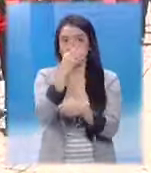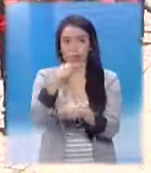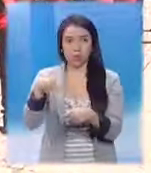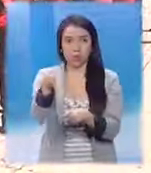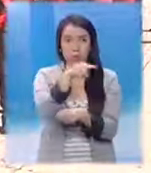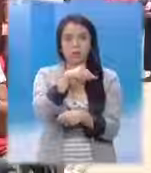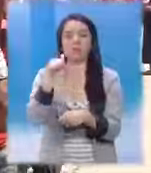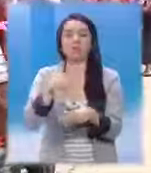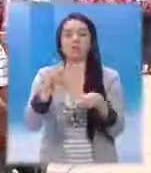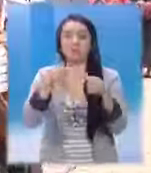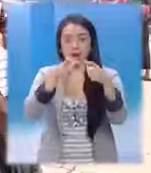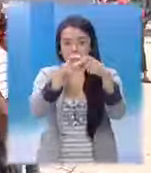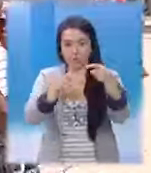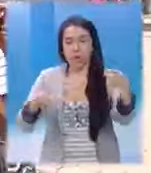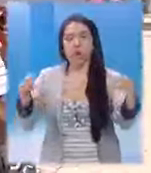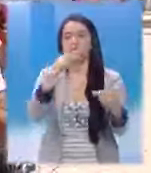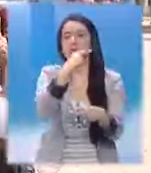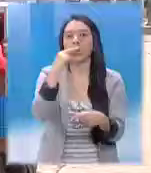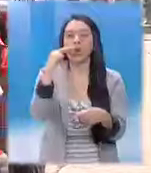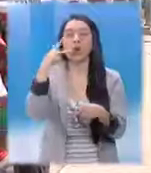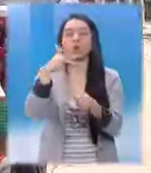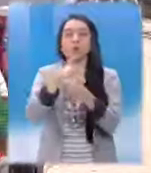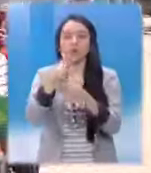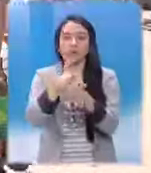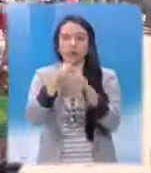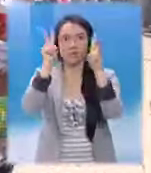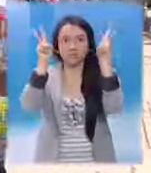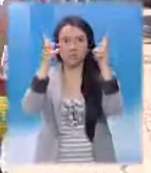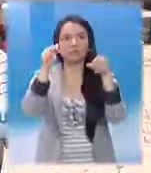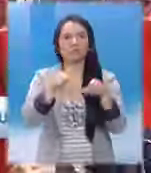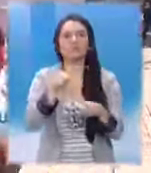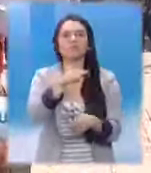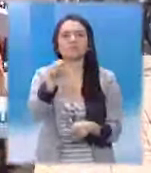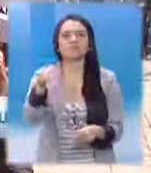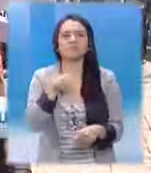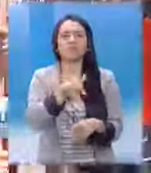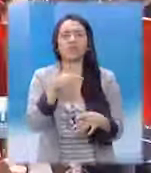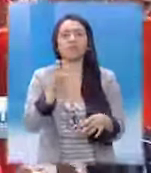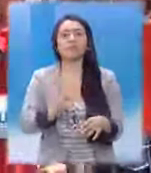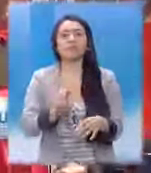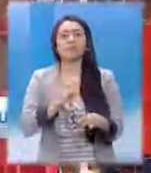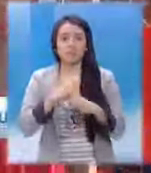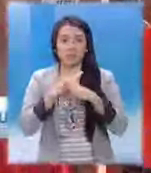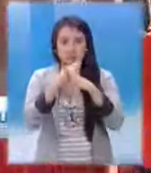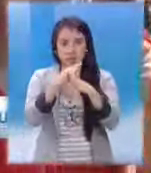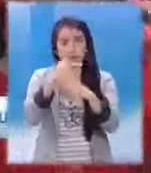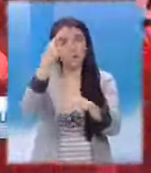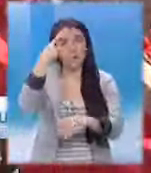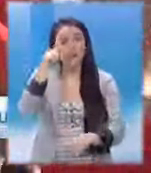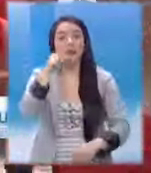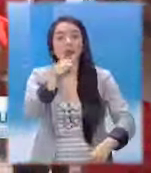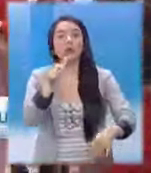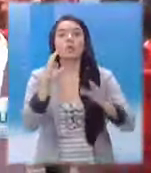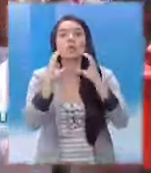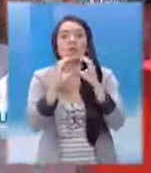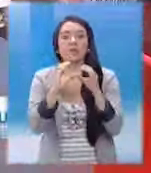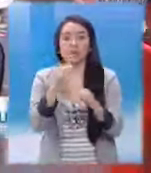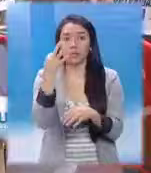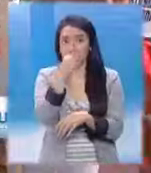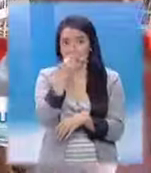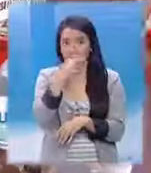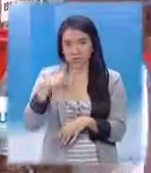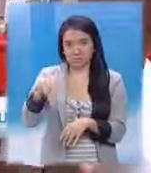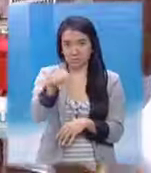Guatemala, donde personas de diferentes comunidades demandaron que se reconozcan los derechos sexuales y reproductivos y los derechos humanos.